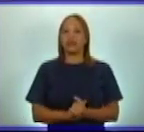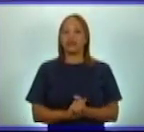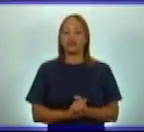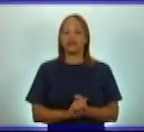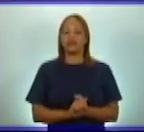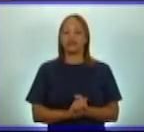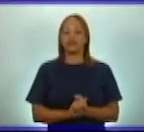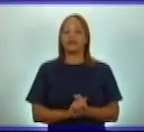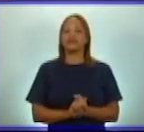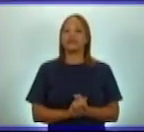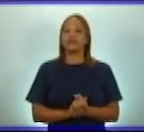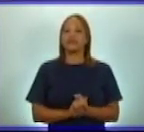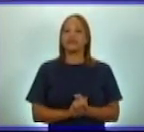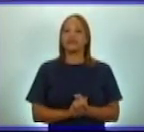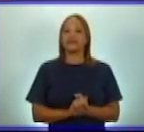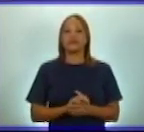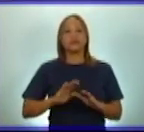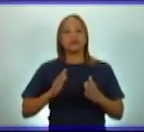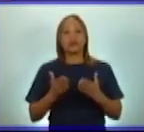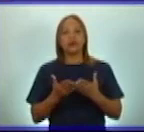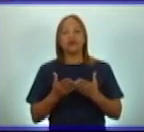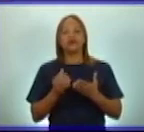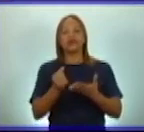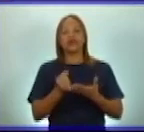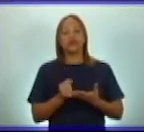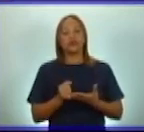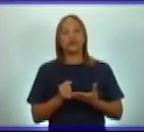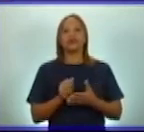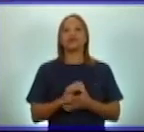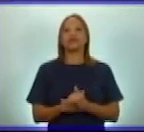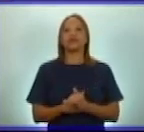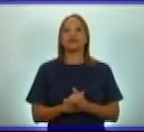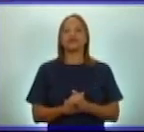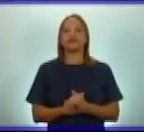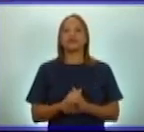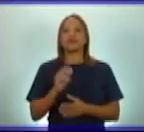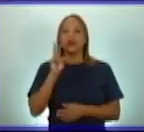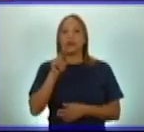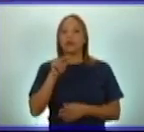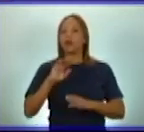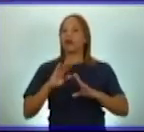Motívate y busca esta serie animada.